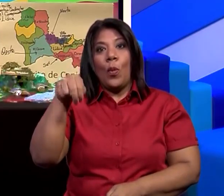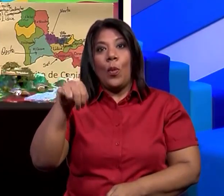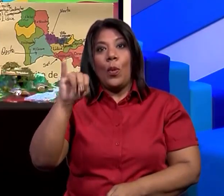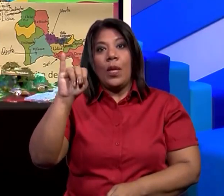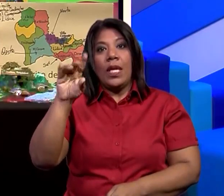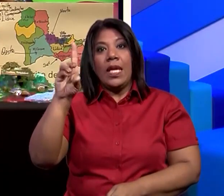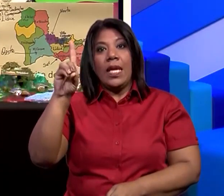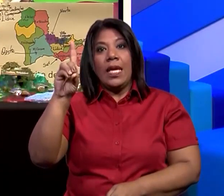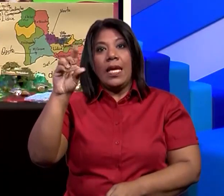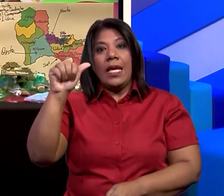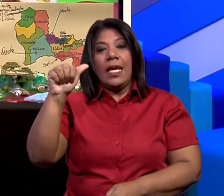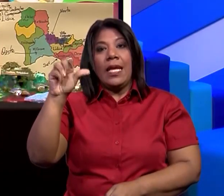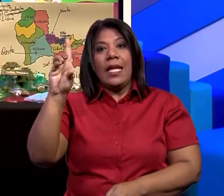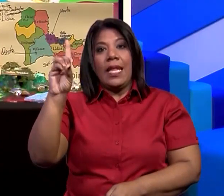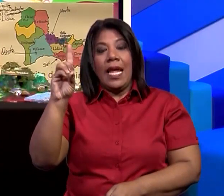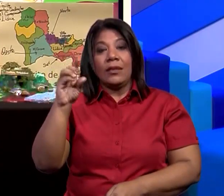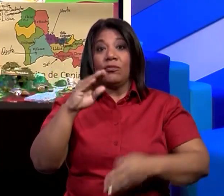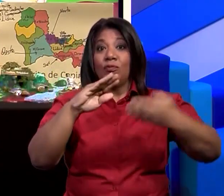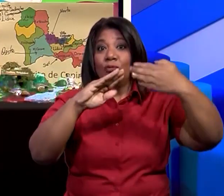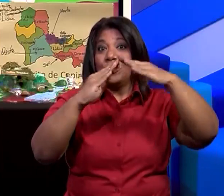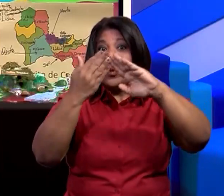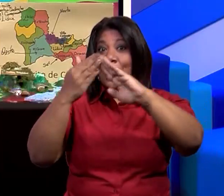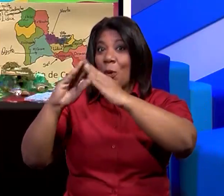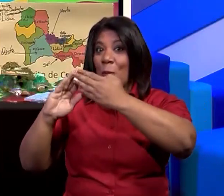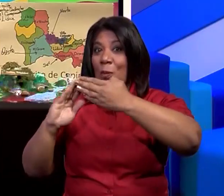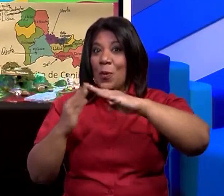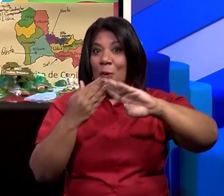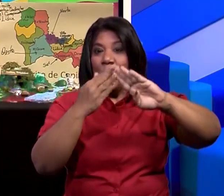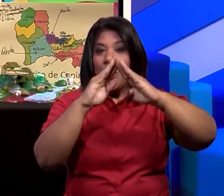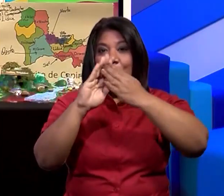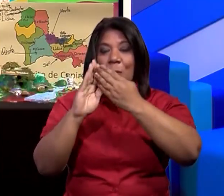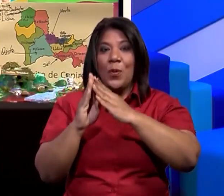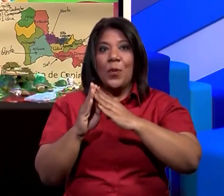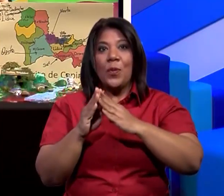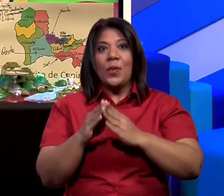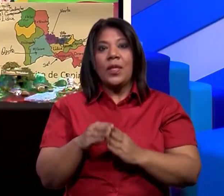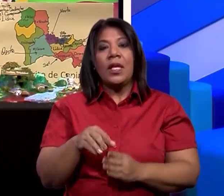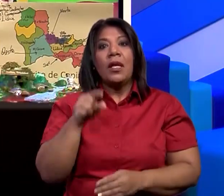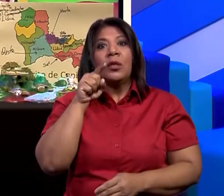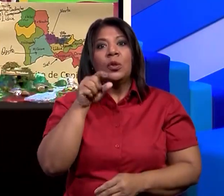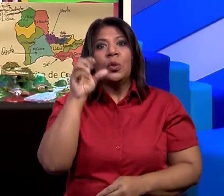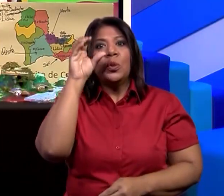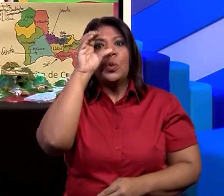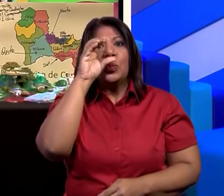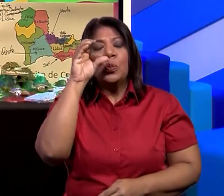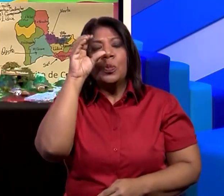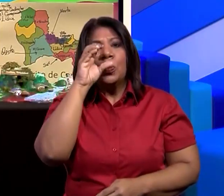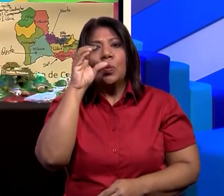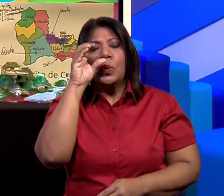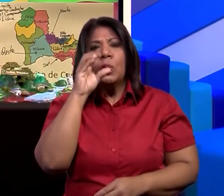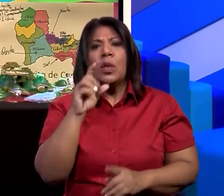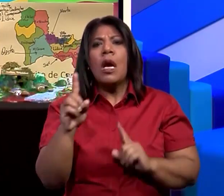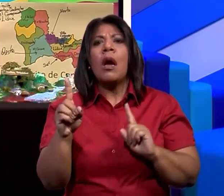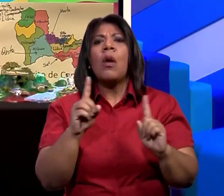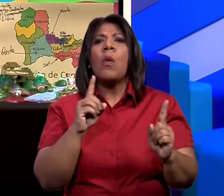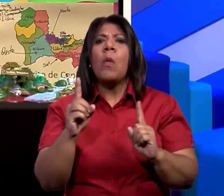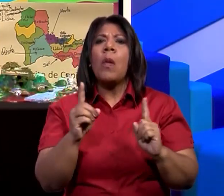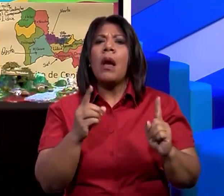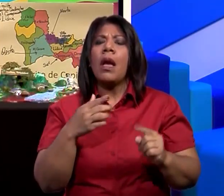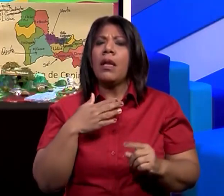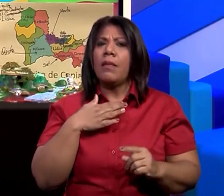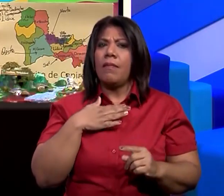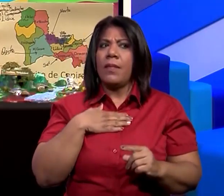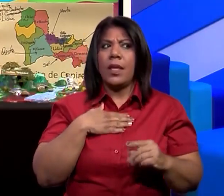vamos a ver aquí cuál se parece a tu comunidad. Van a observar primero